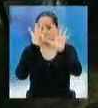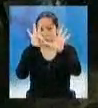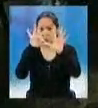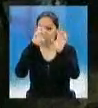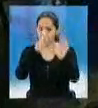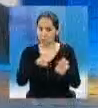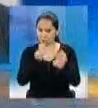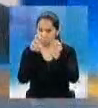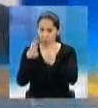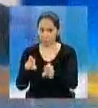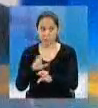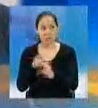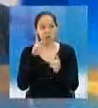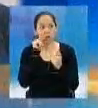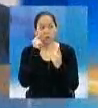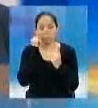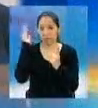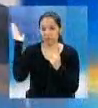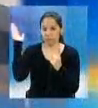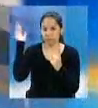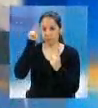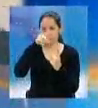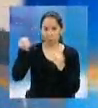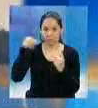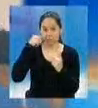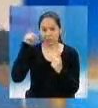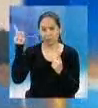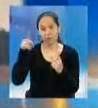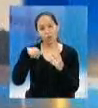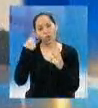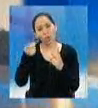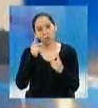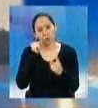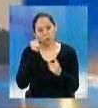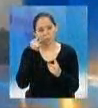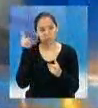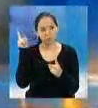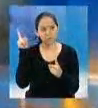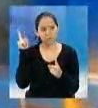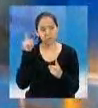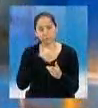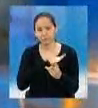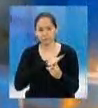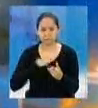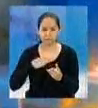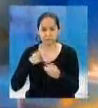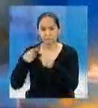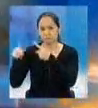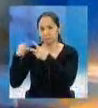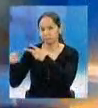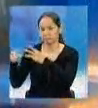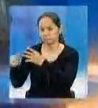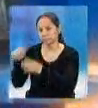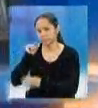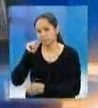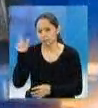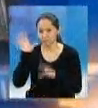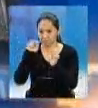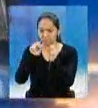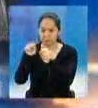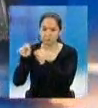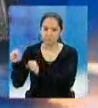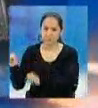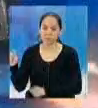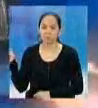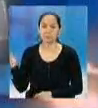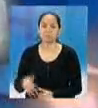sospechosos. Ramiro Antonio Sosa Rizo, Gustavo Adolfo Pozuelo Melgar, Pablo José Hernández Rodríguez, José Manuel